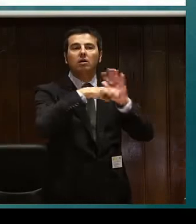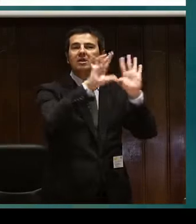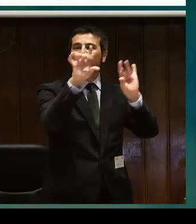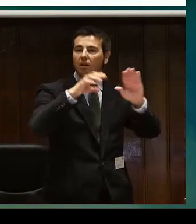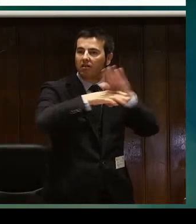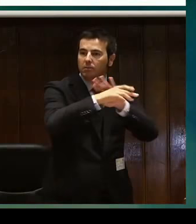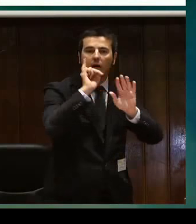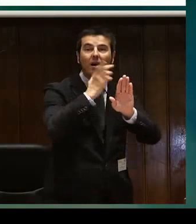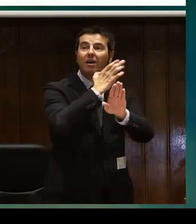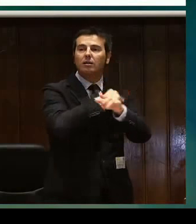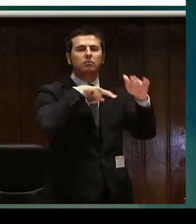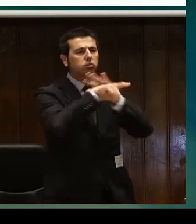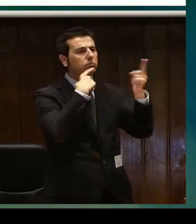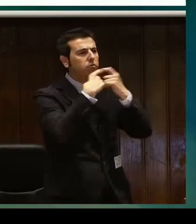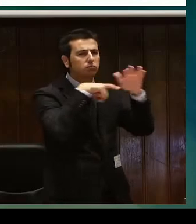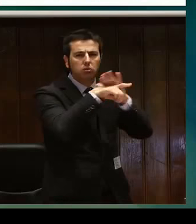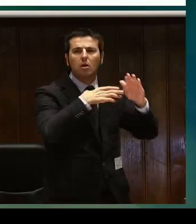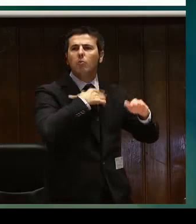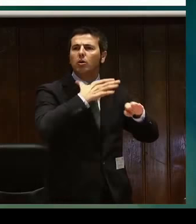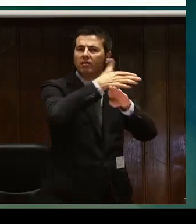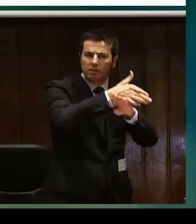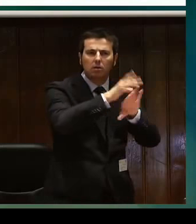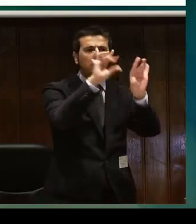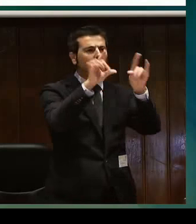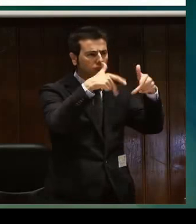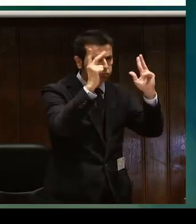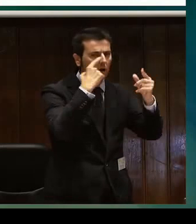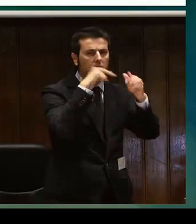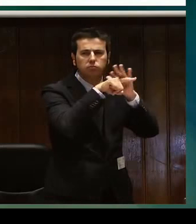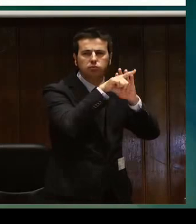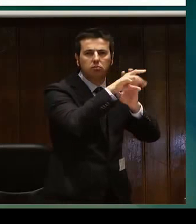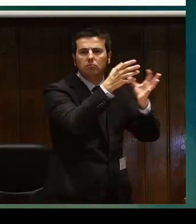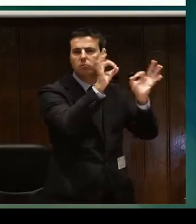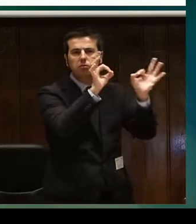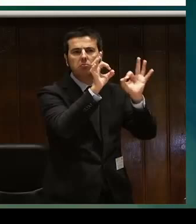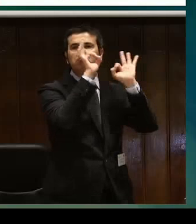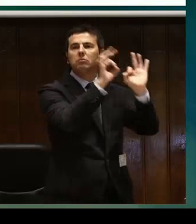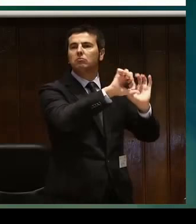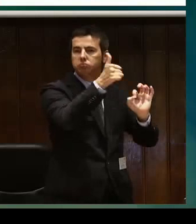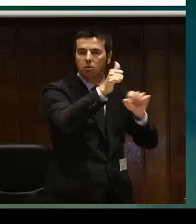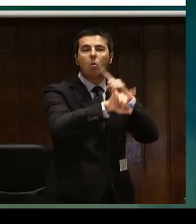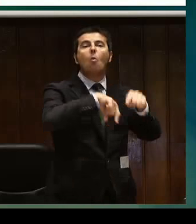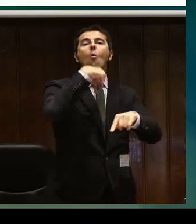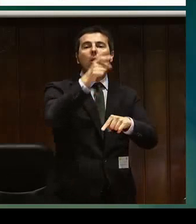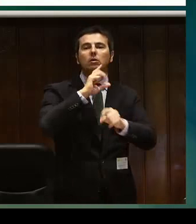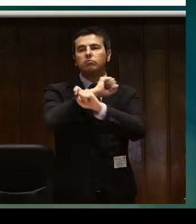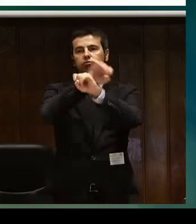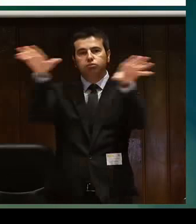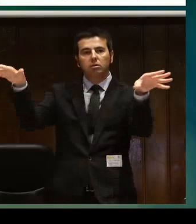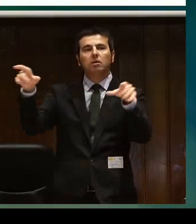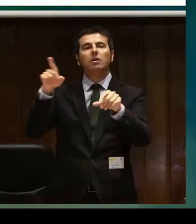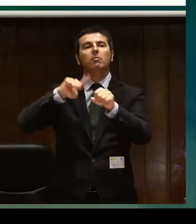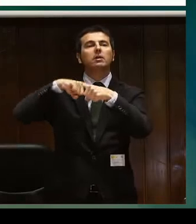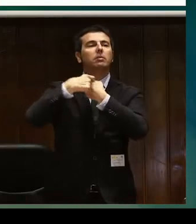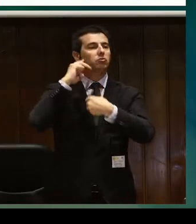a la hora de hacer accesible la actividad es importante ponerse en contacto con el museo o